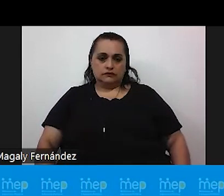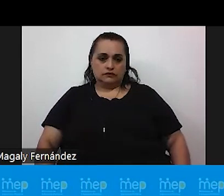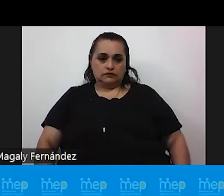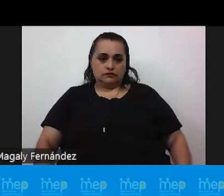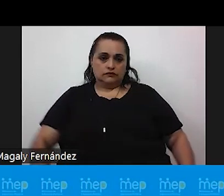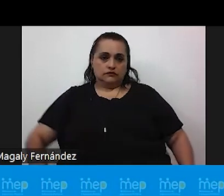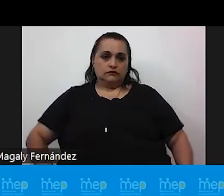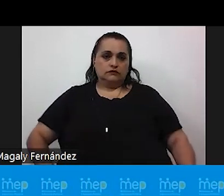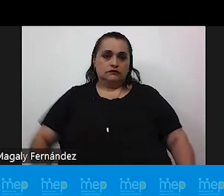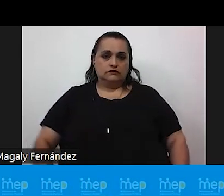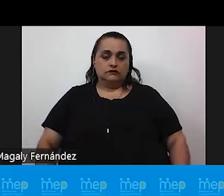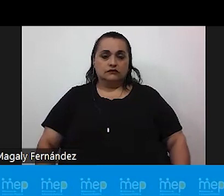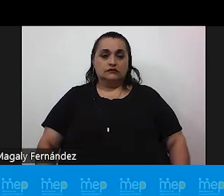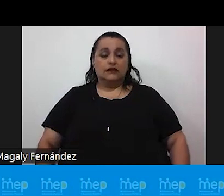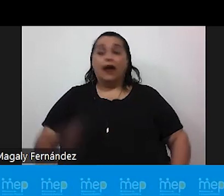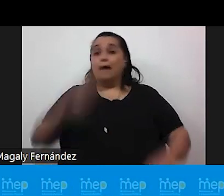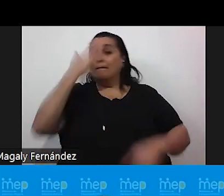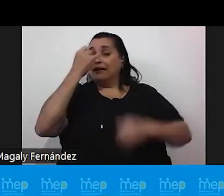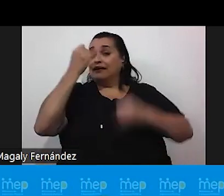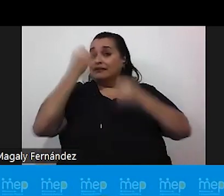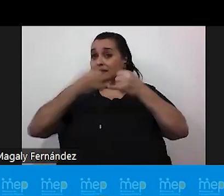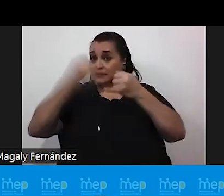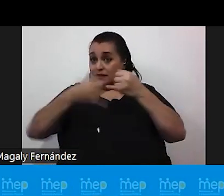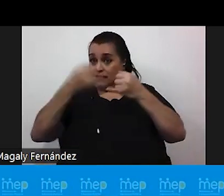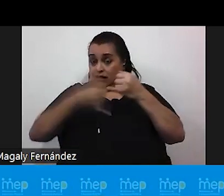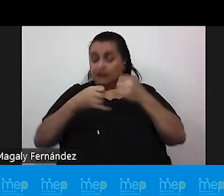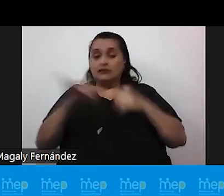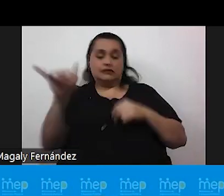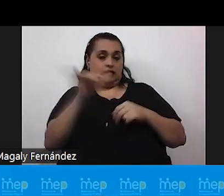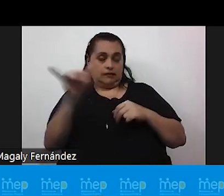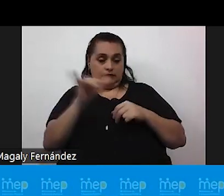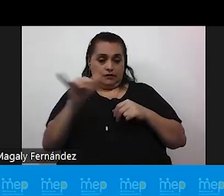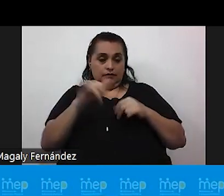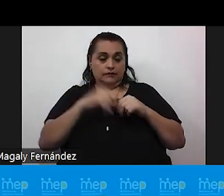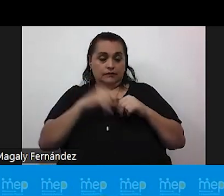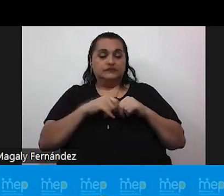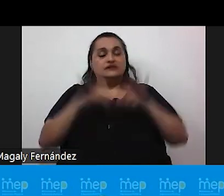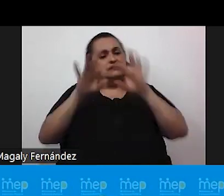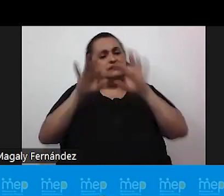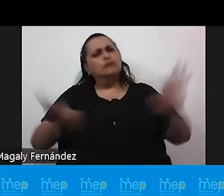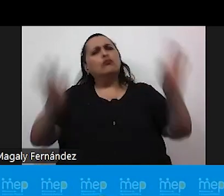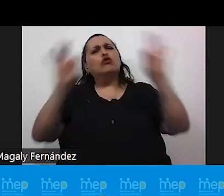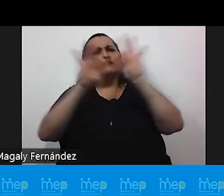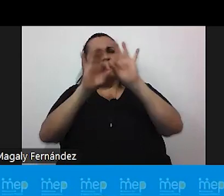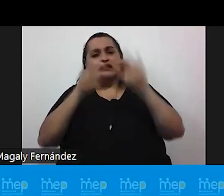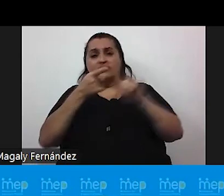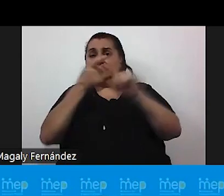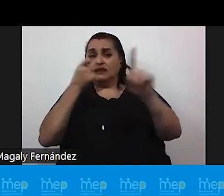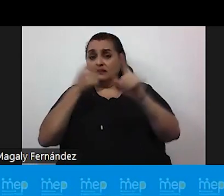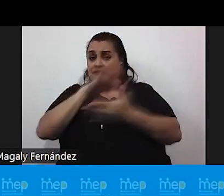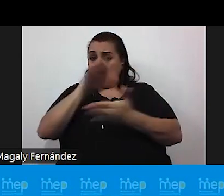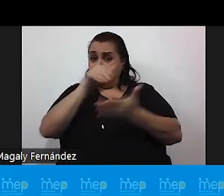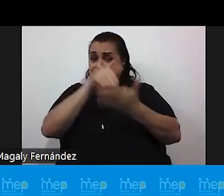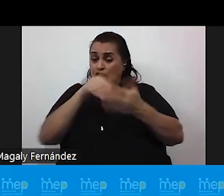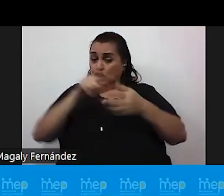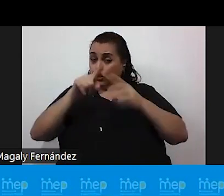y para ir concluyendo también es importante que desde el centro educativo desde